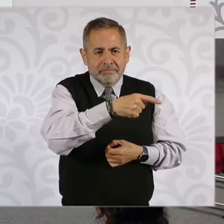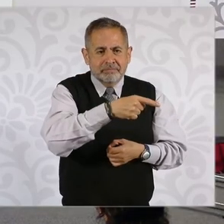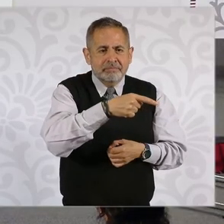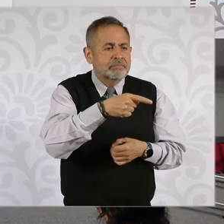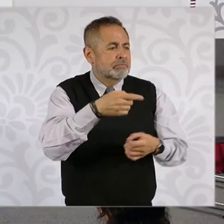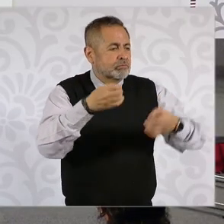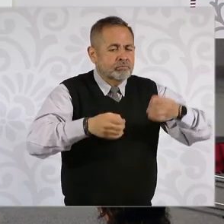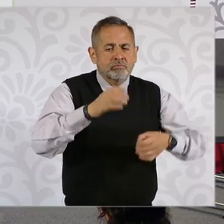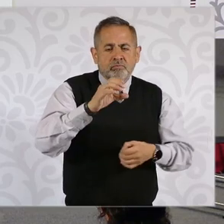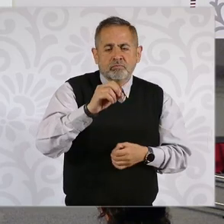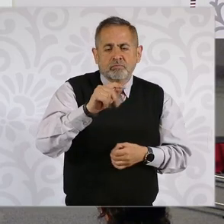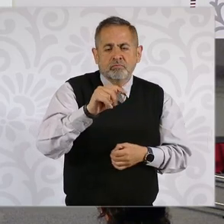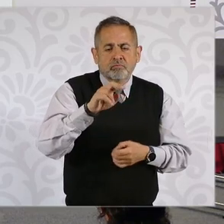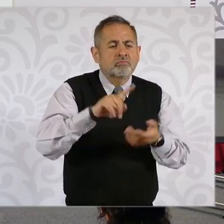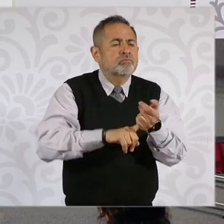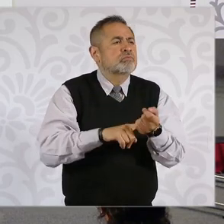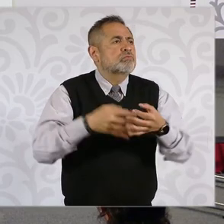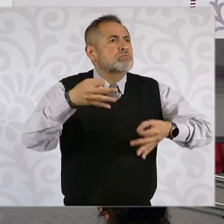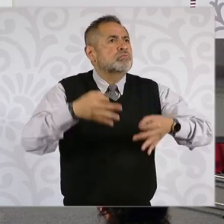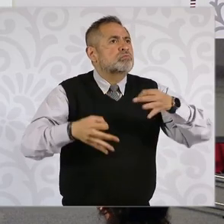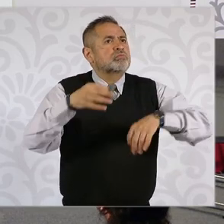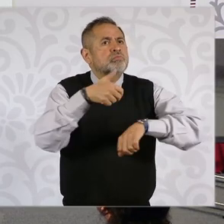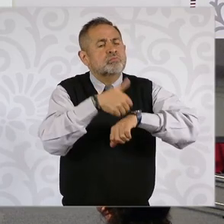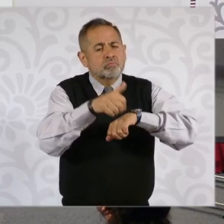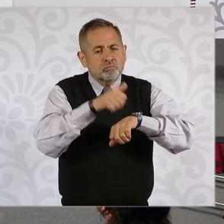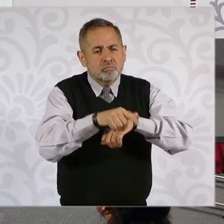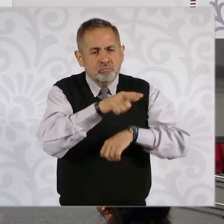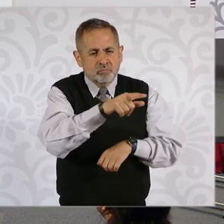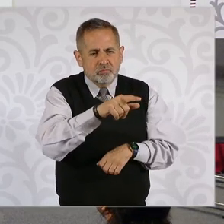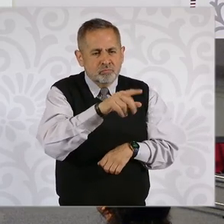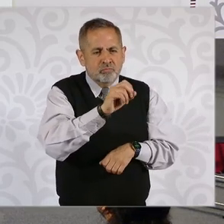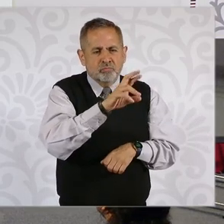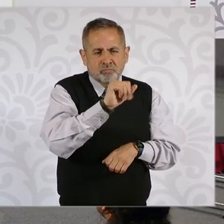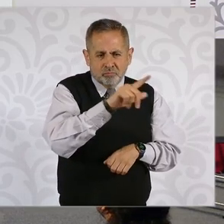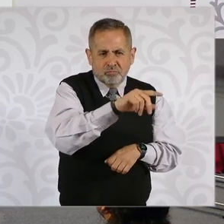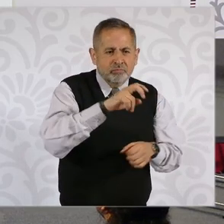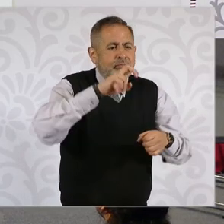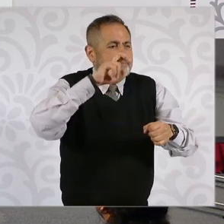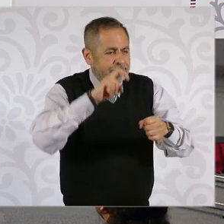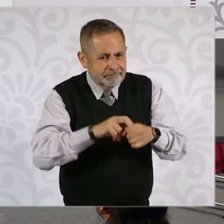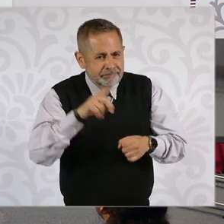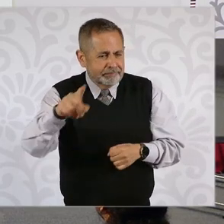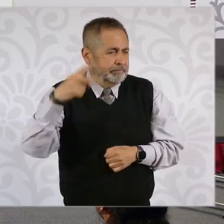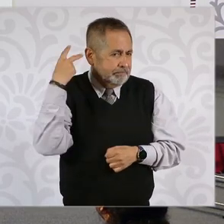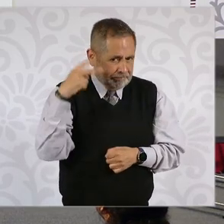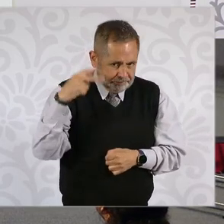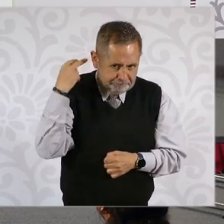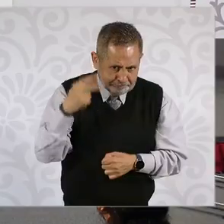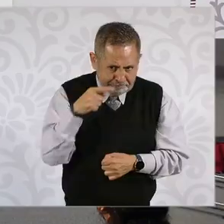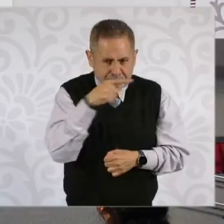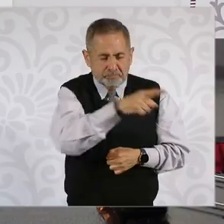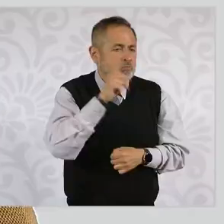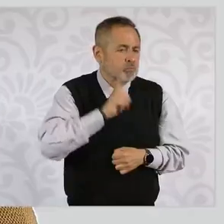control de juzgado de proceso y procedimiento penal oral en Cozamaluapa, en Veracruz.